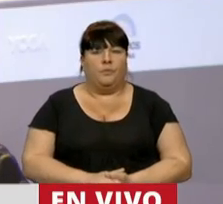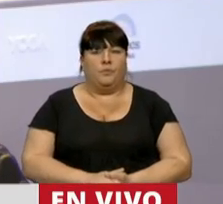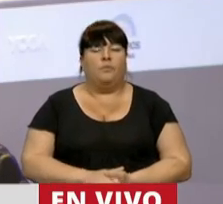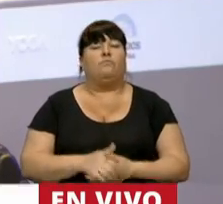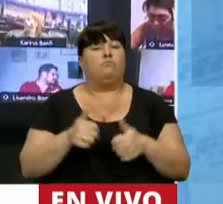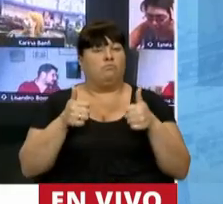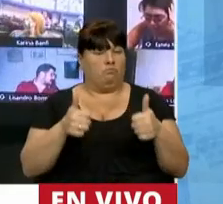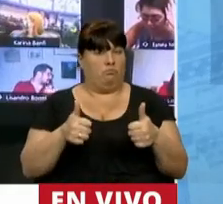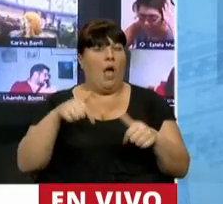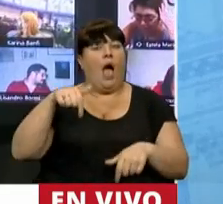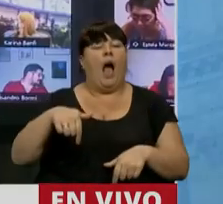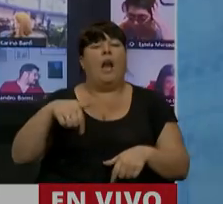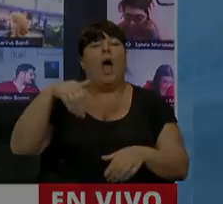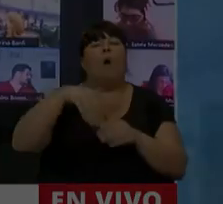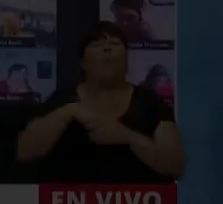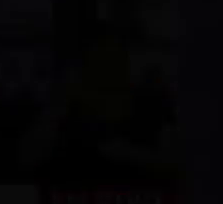Muy bien. Se va a votar por signos.